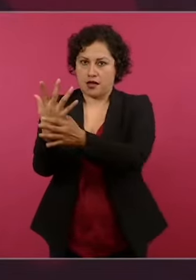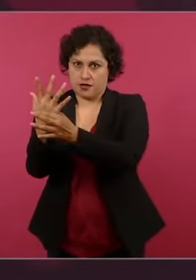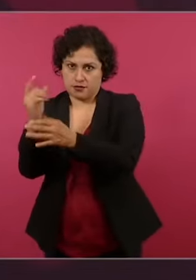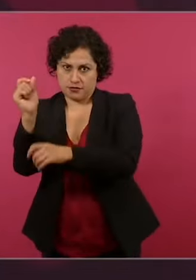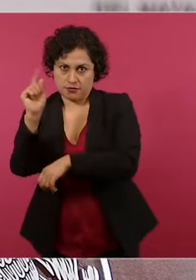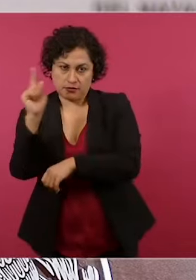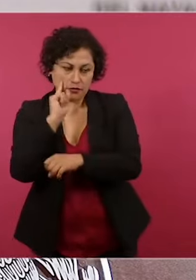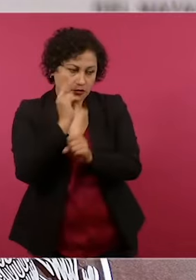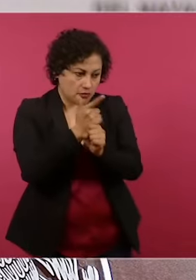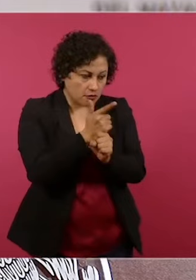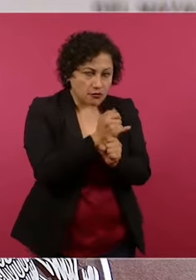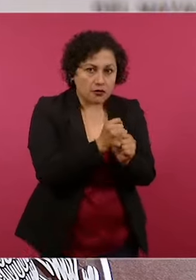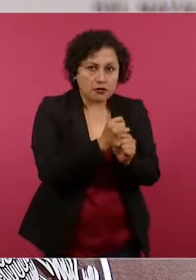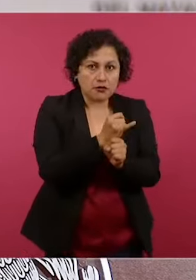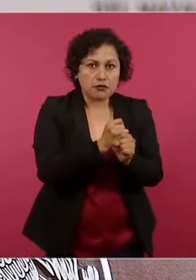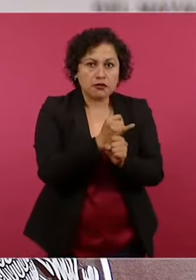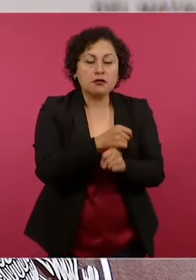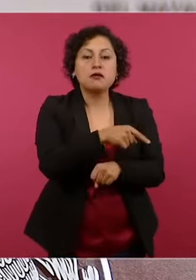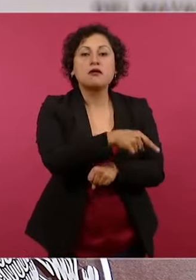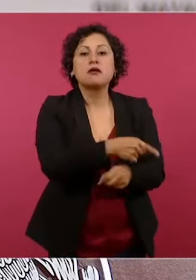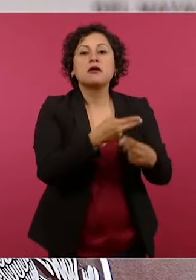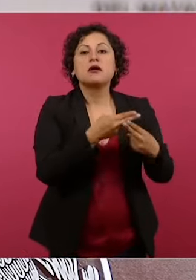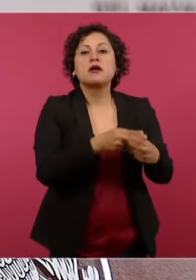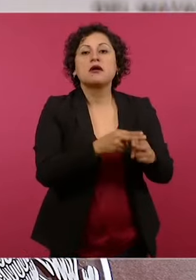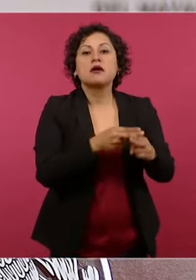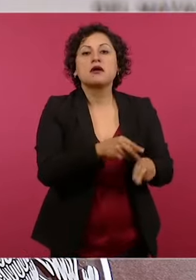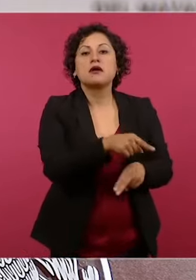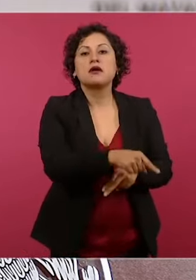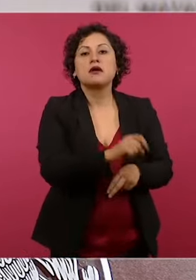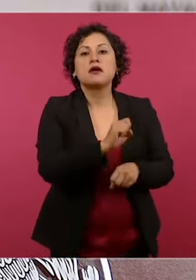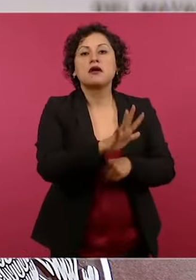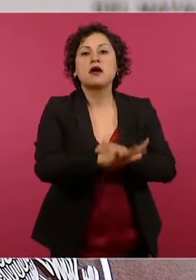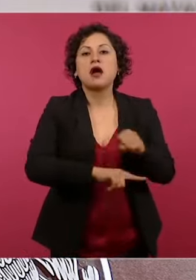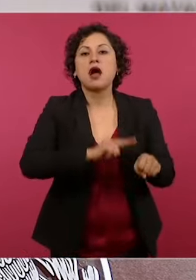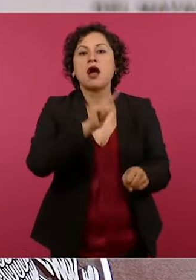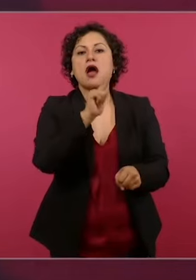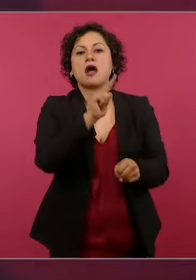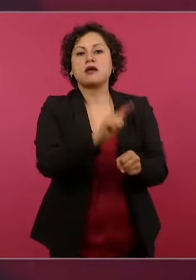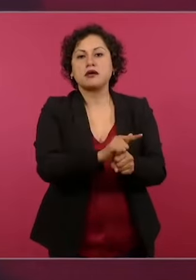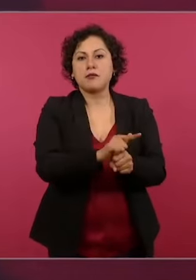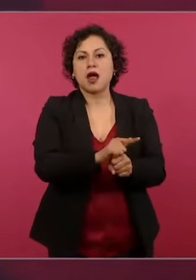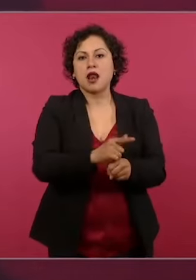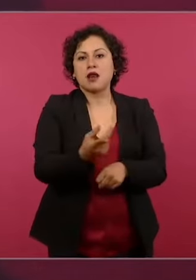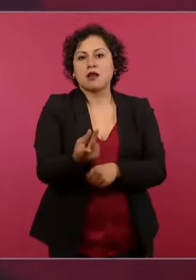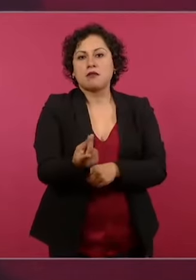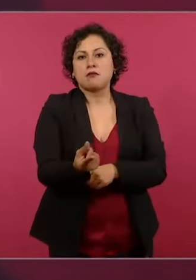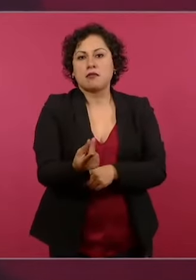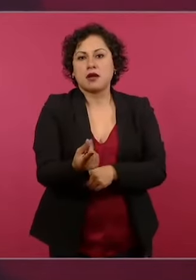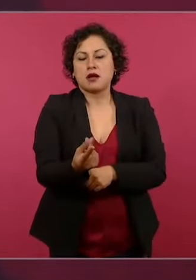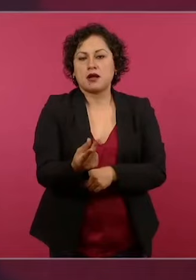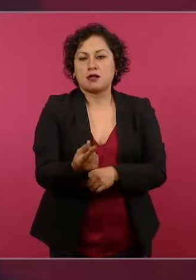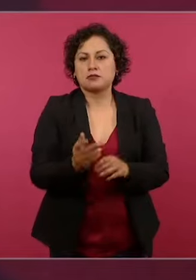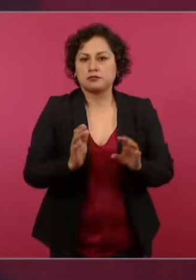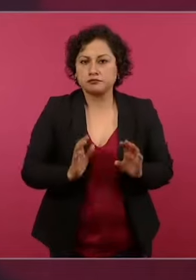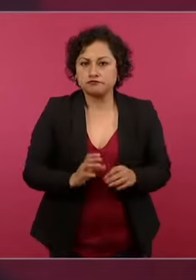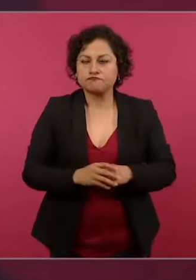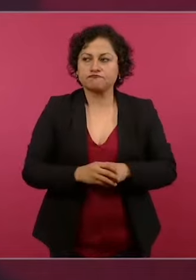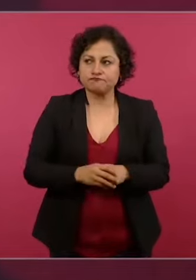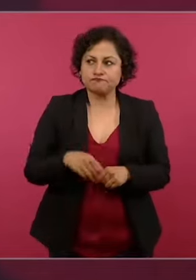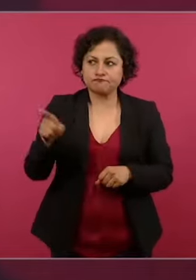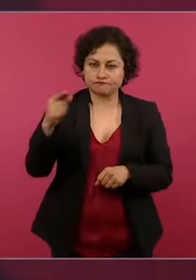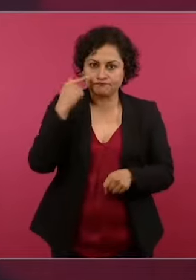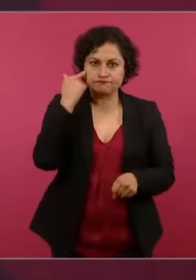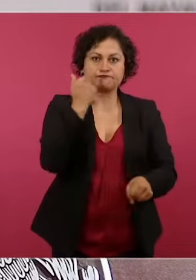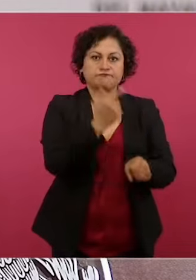pertenecientes a animales caninos, a fauna canina. Eso fue lo que se encontró, por lo tanto,